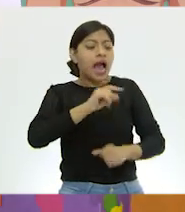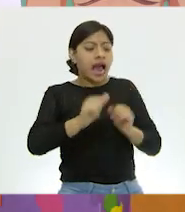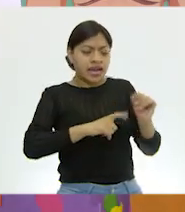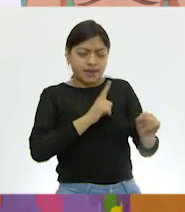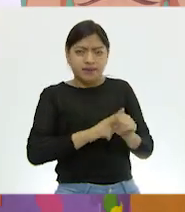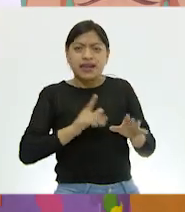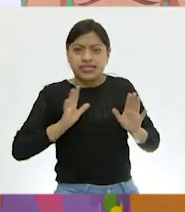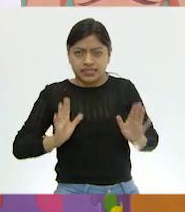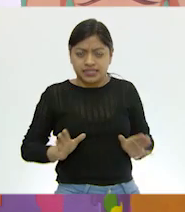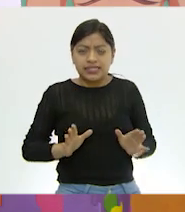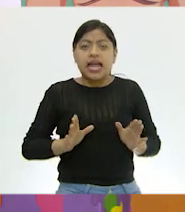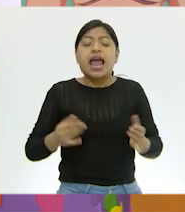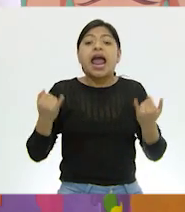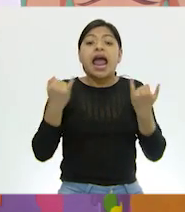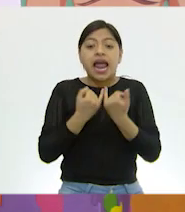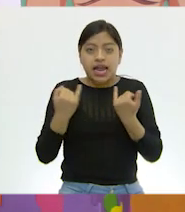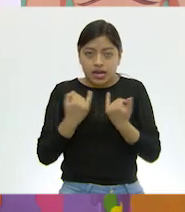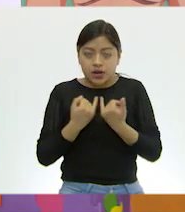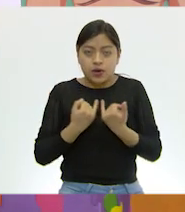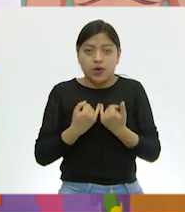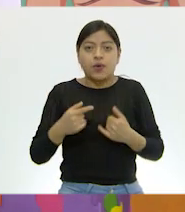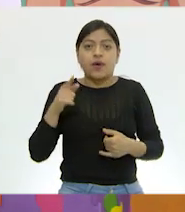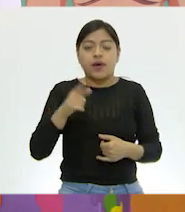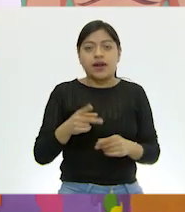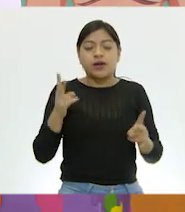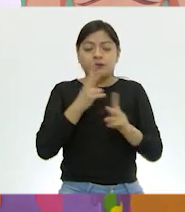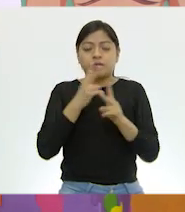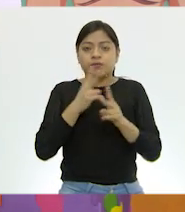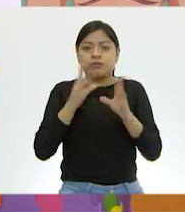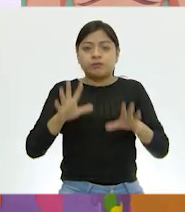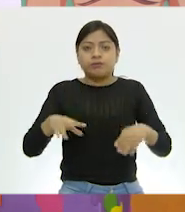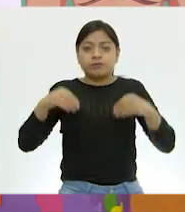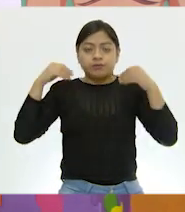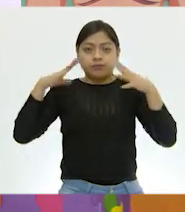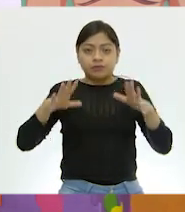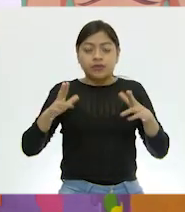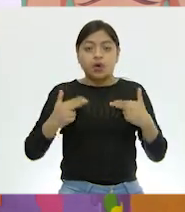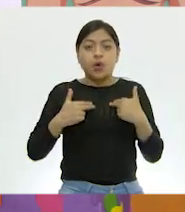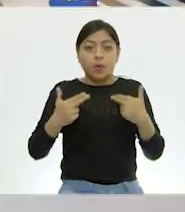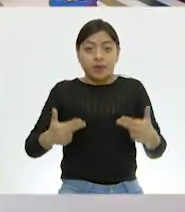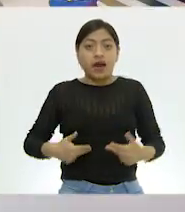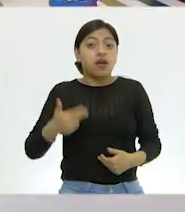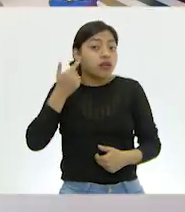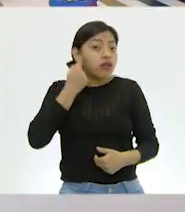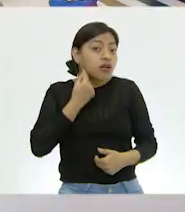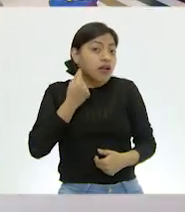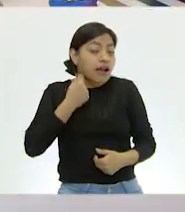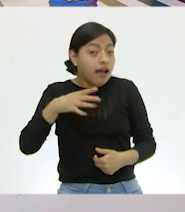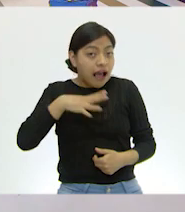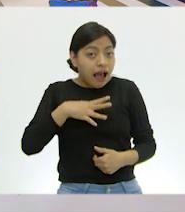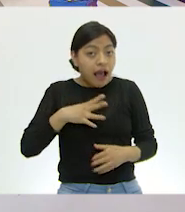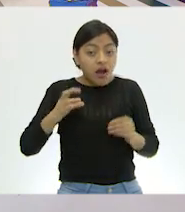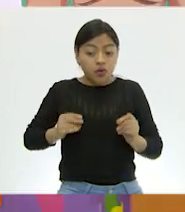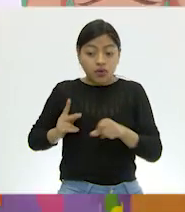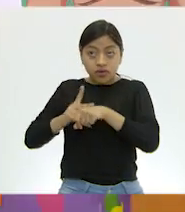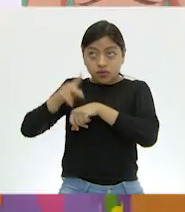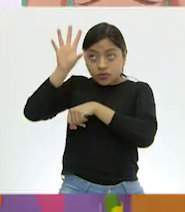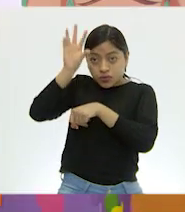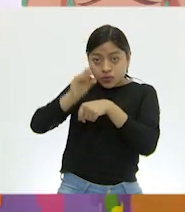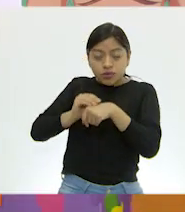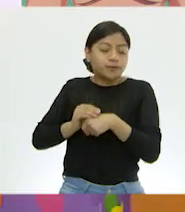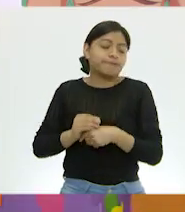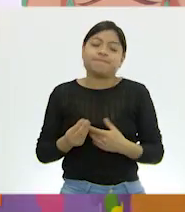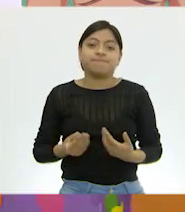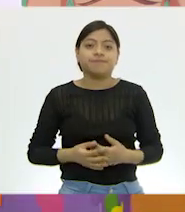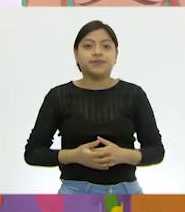incluidos, que no es ni por la piel, ni por branquias, ni por tráqueas, ¿cierto? Exactamente. Muy bien. Entonces, ¿te parece